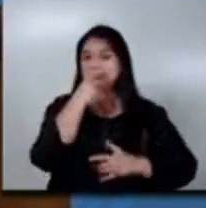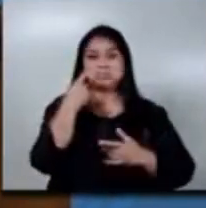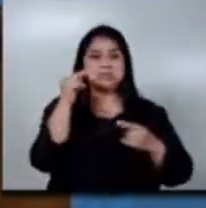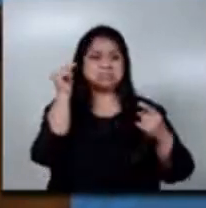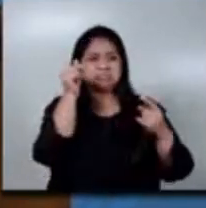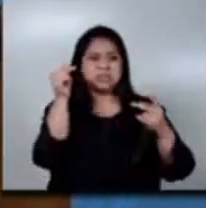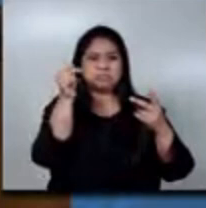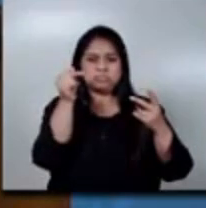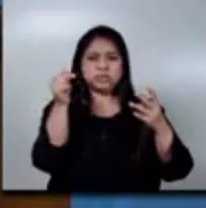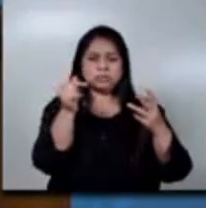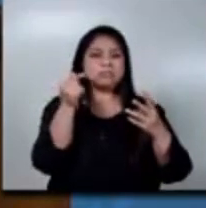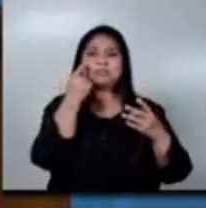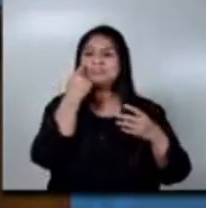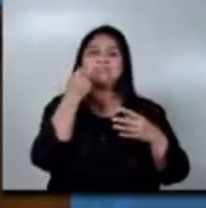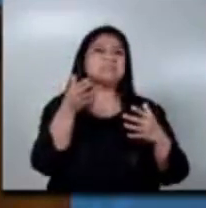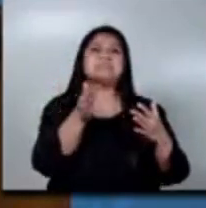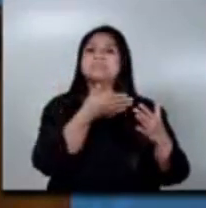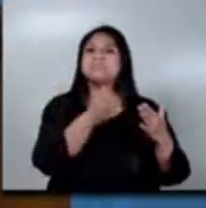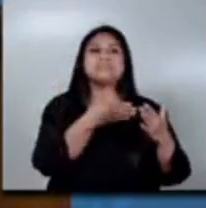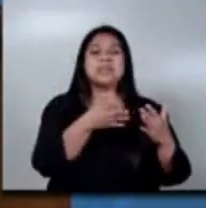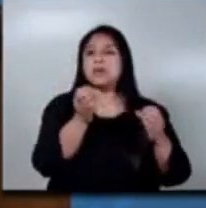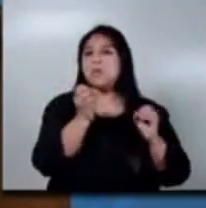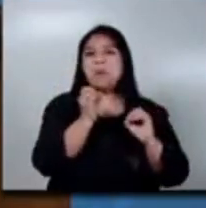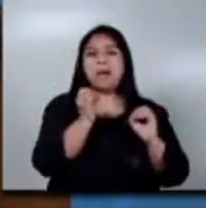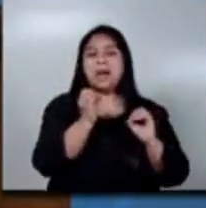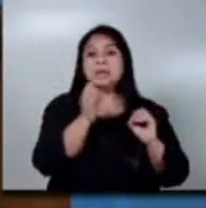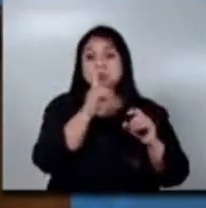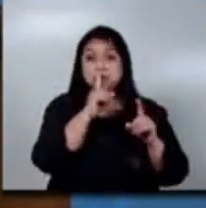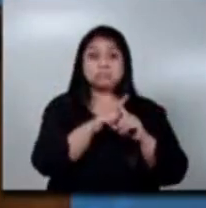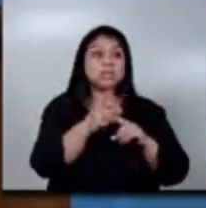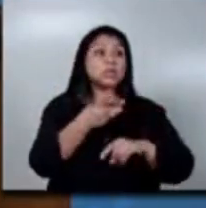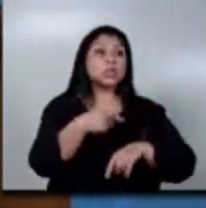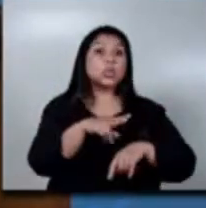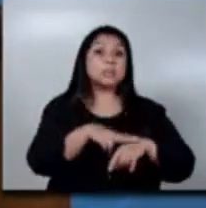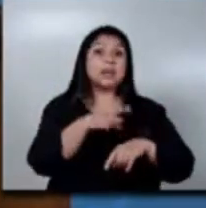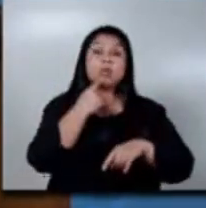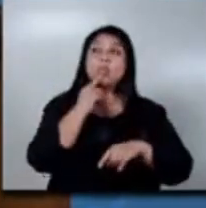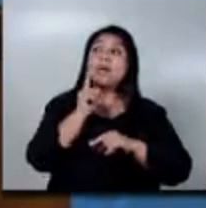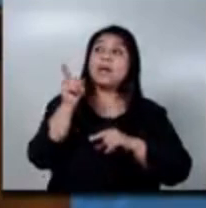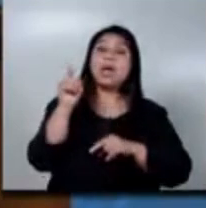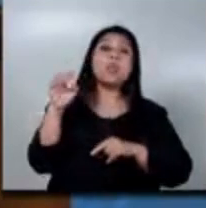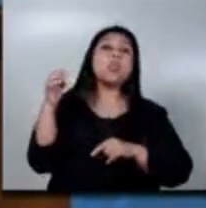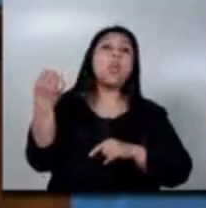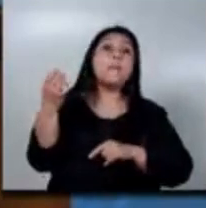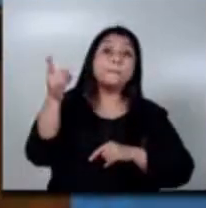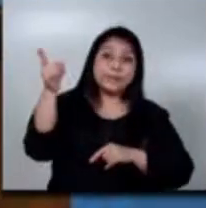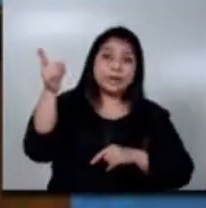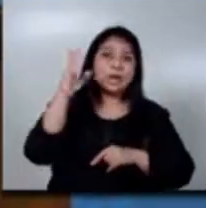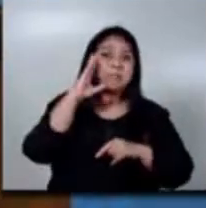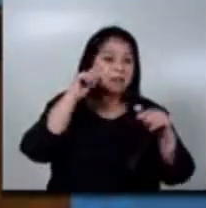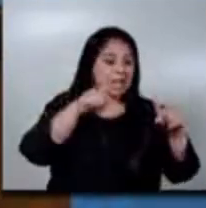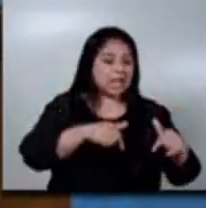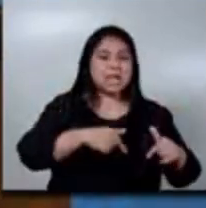identificar las enfermedades raras. Y es común tomar la referencia europea, pues, aquí todavía se